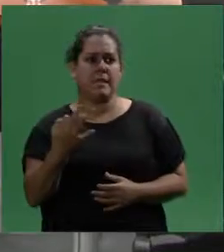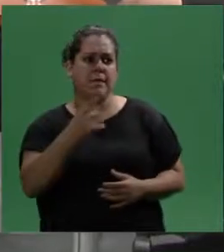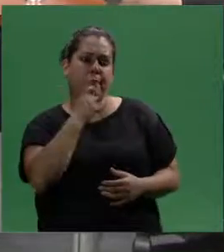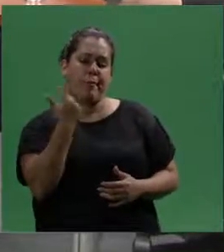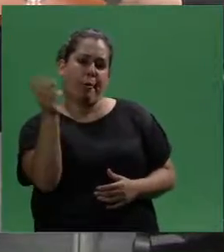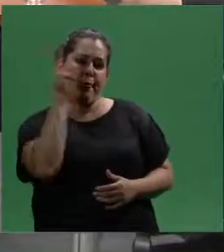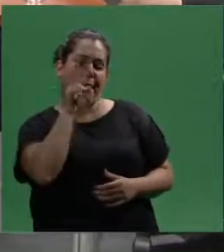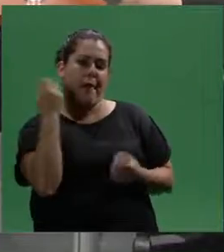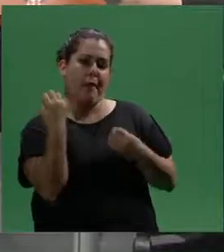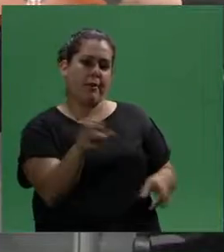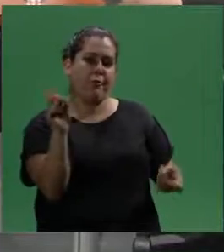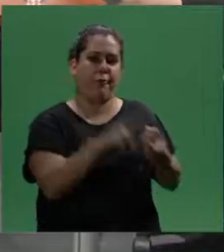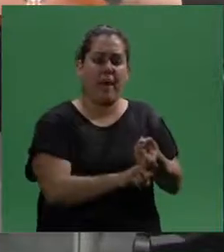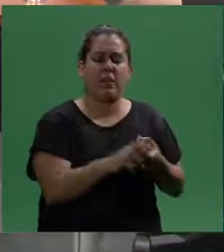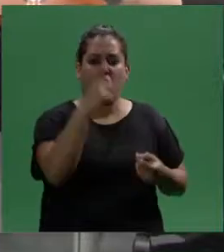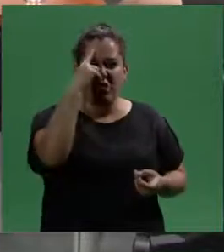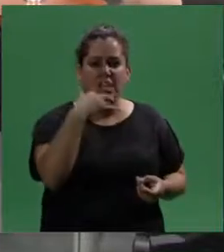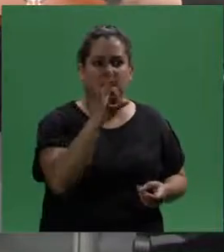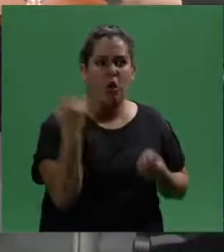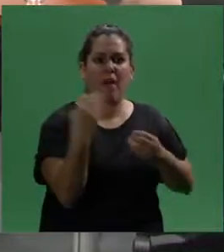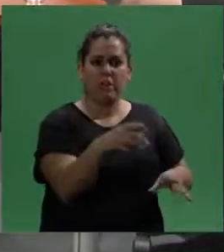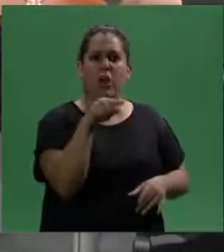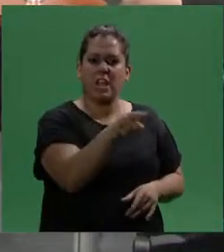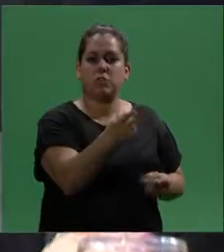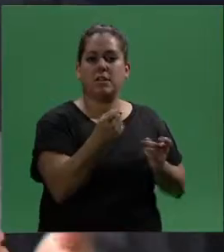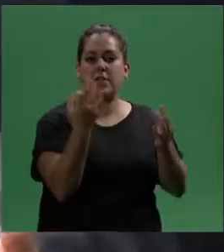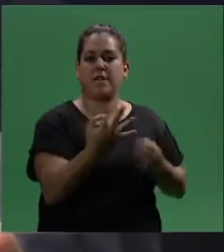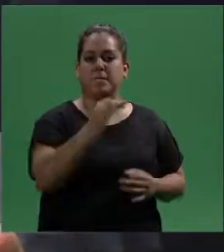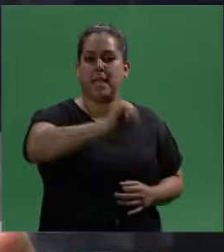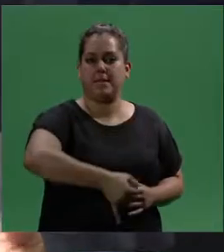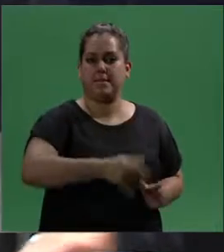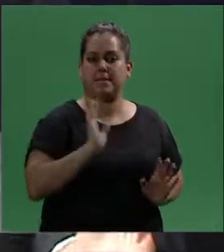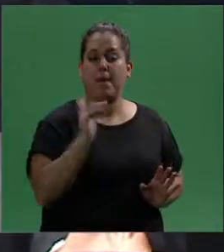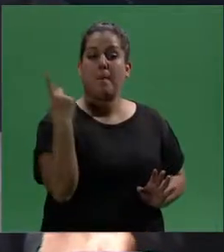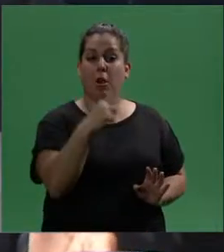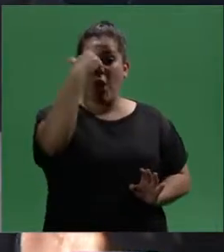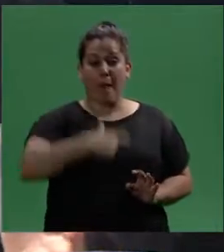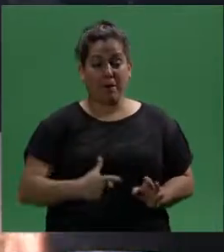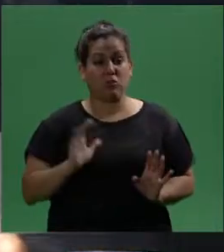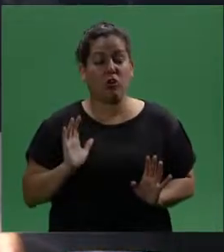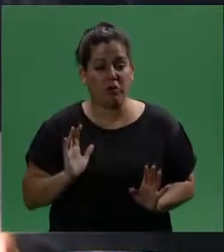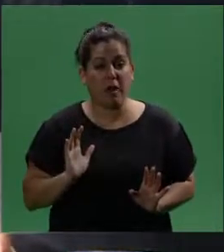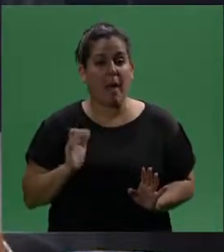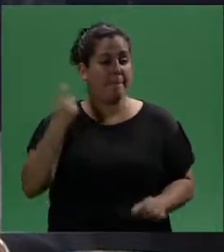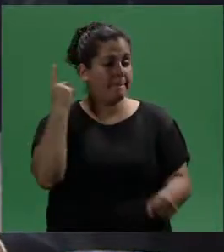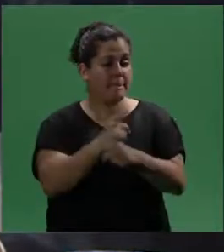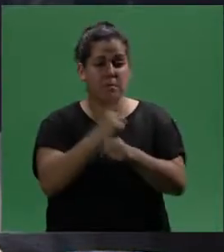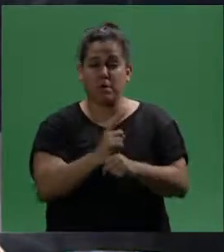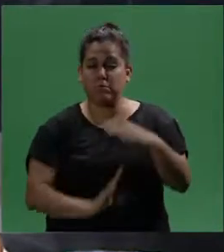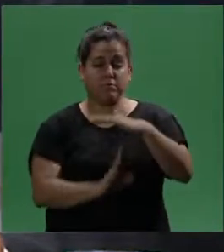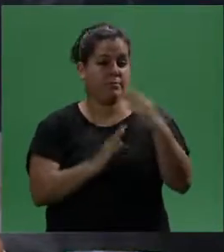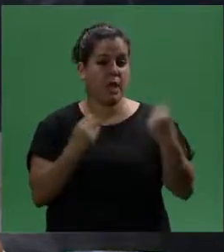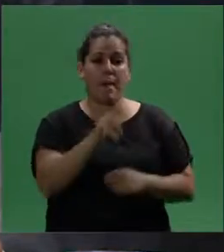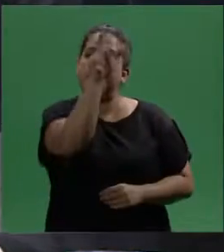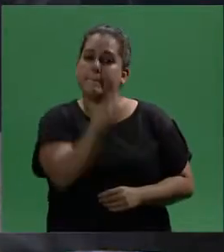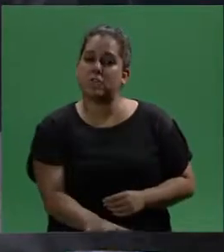especiales puede ser una mujer que le abandonó el marido con 10 hijos y sin trabajo. Esa es una persona, pero la persona, ante todo